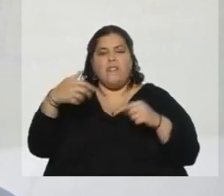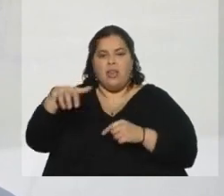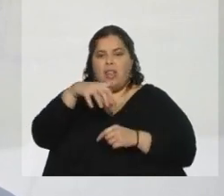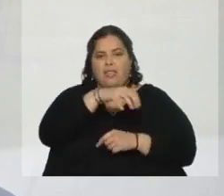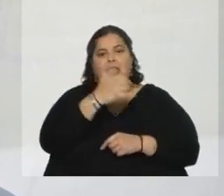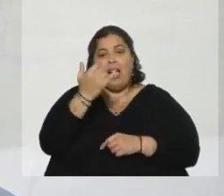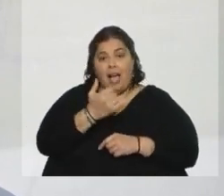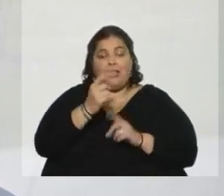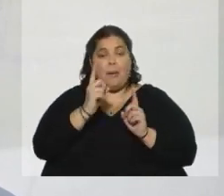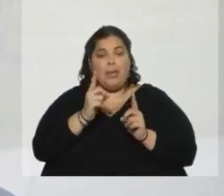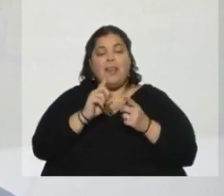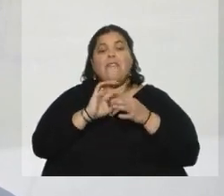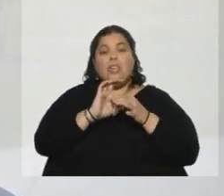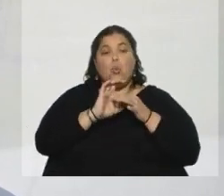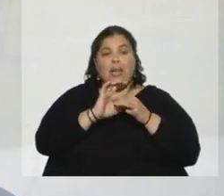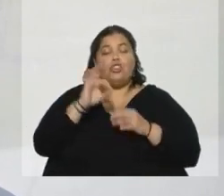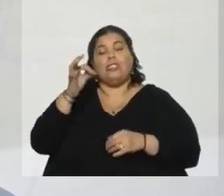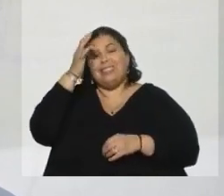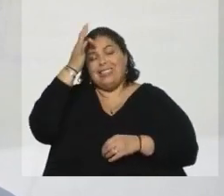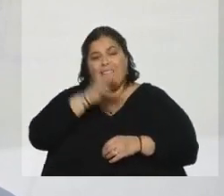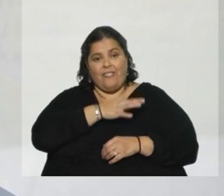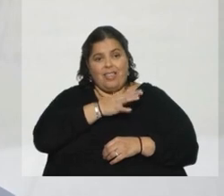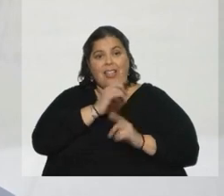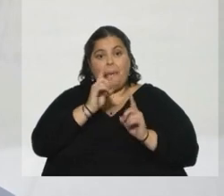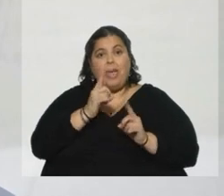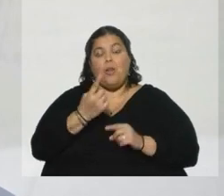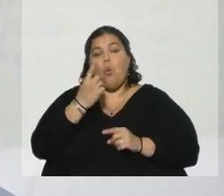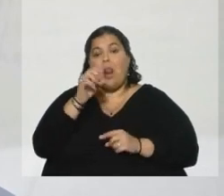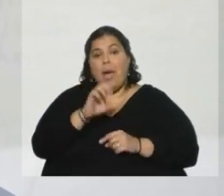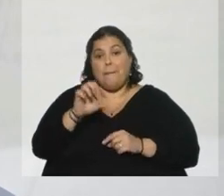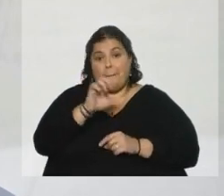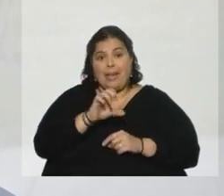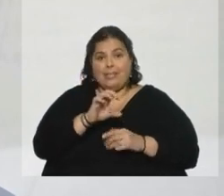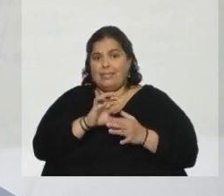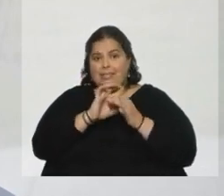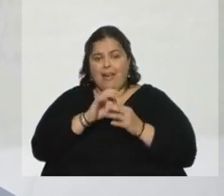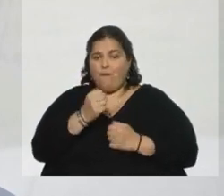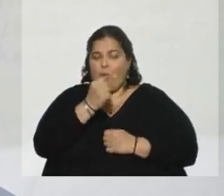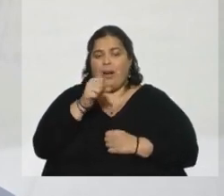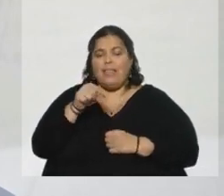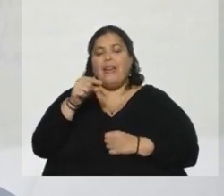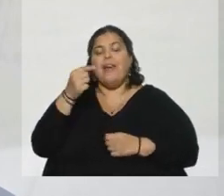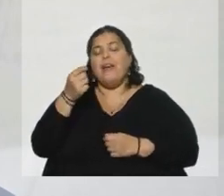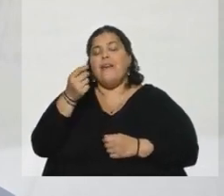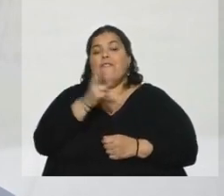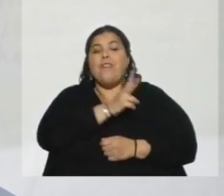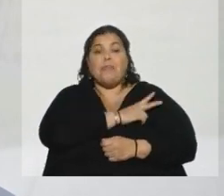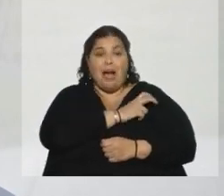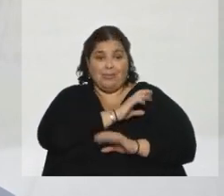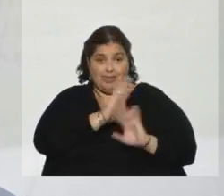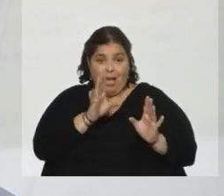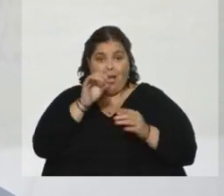las ciencias de la vida y con nuestro cliente ancla del proyecto. Es una empresa farmacéutica muy importante. Pero luego fuimos